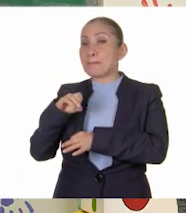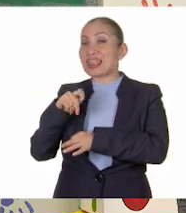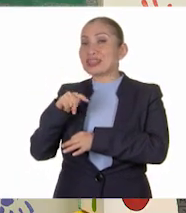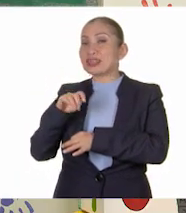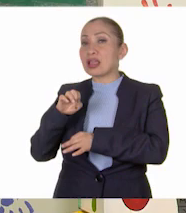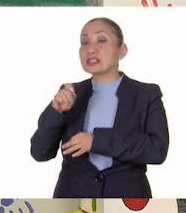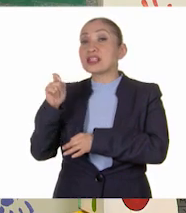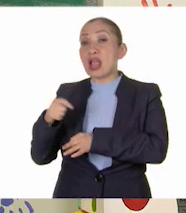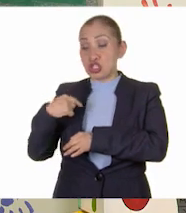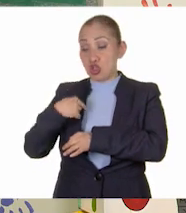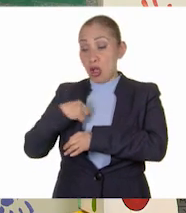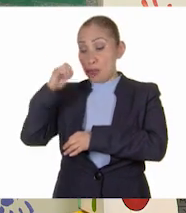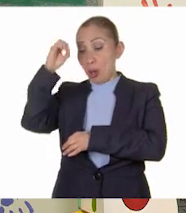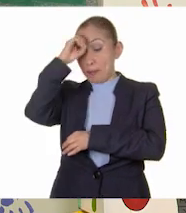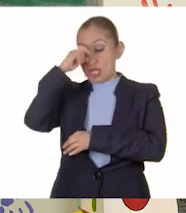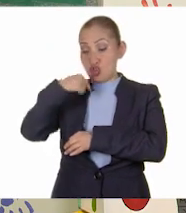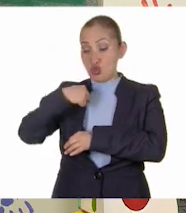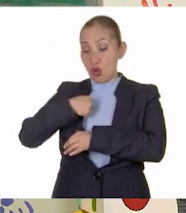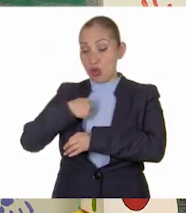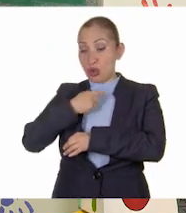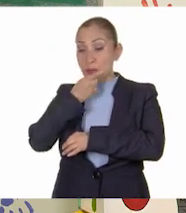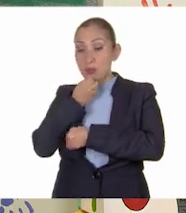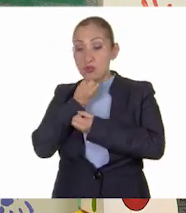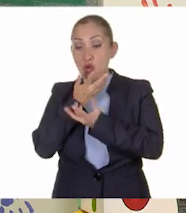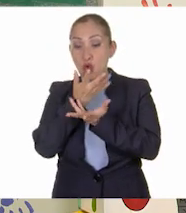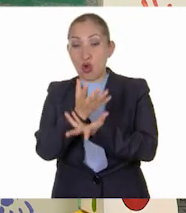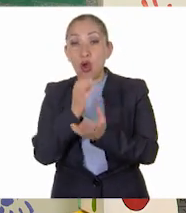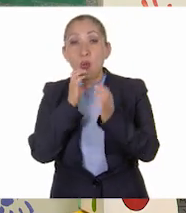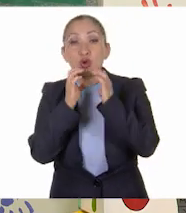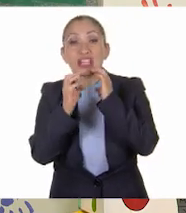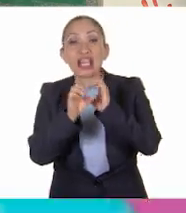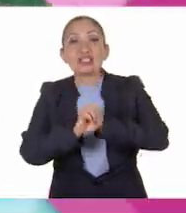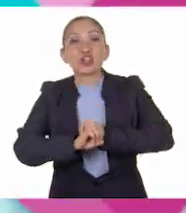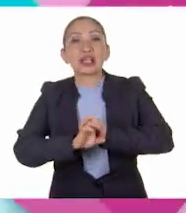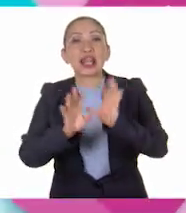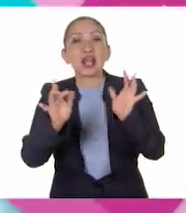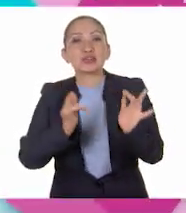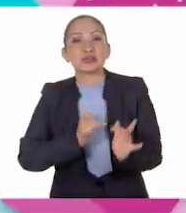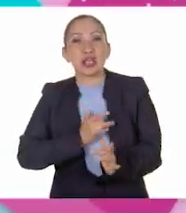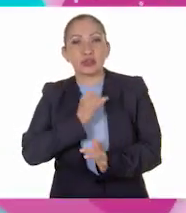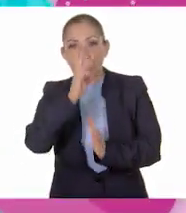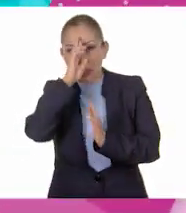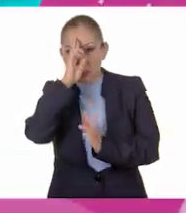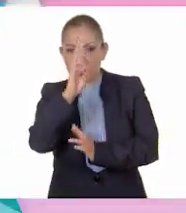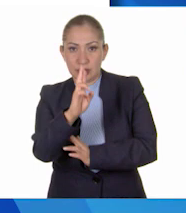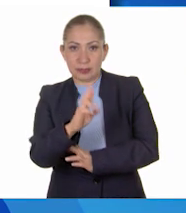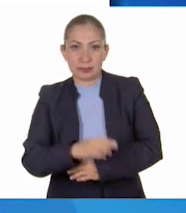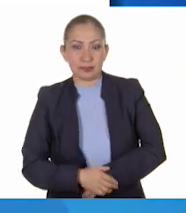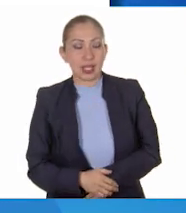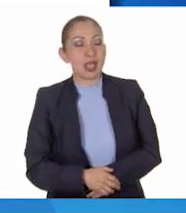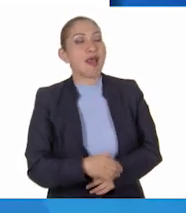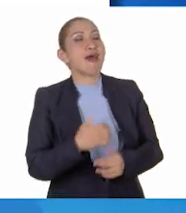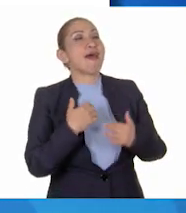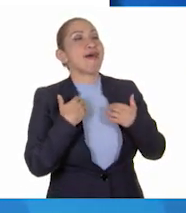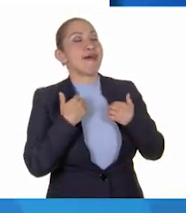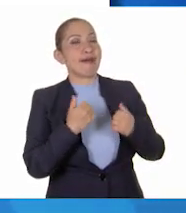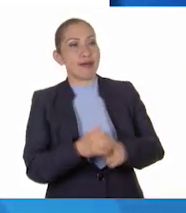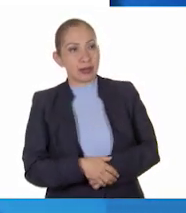que damos nuestra opinión y comunicamos nuestras emociones con claridad y respeto. ¡Ah! Ahora sí.